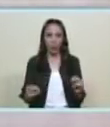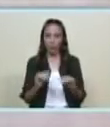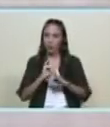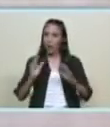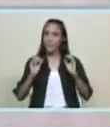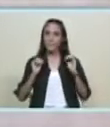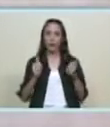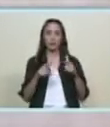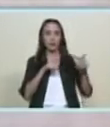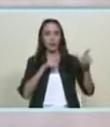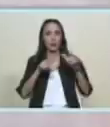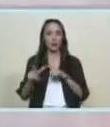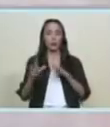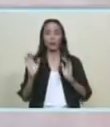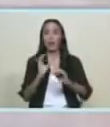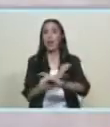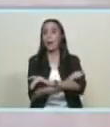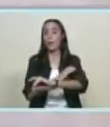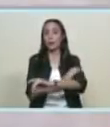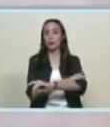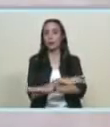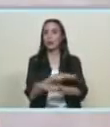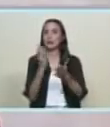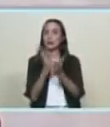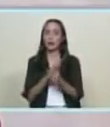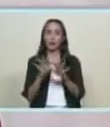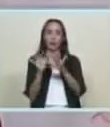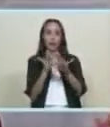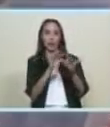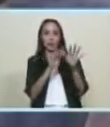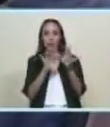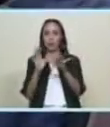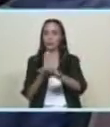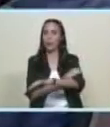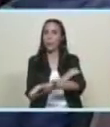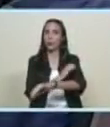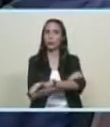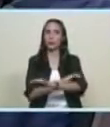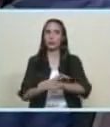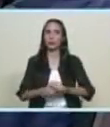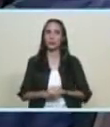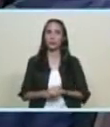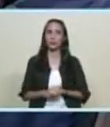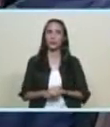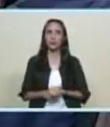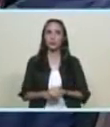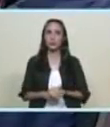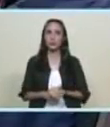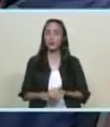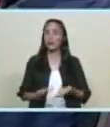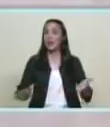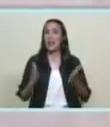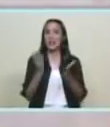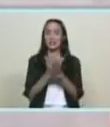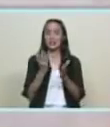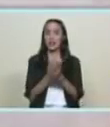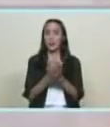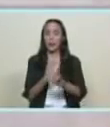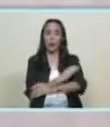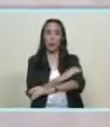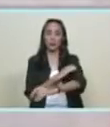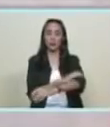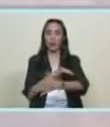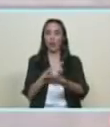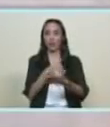carnaval la derecha está en la lona está en la lona la derecha mientras más derrotados está la